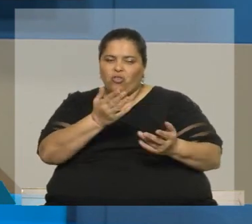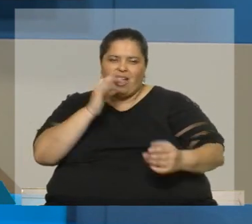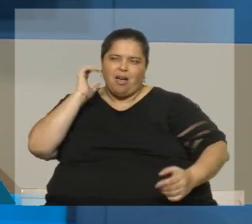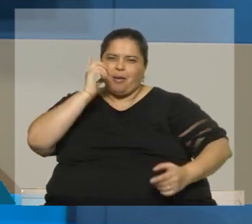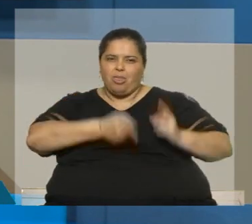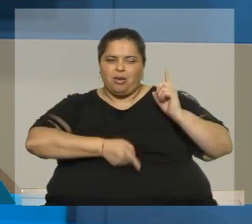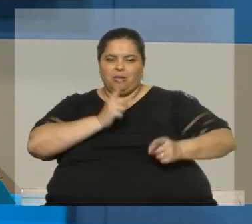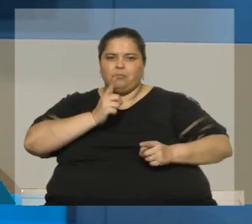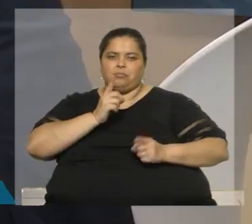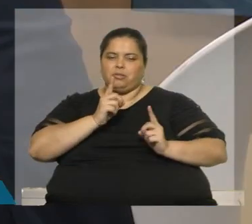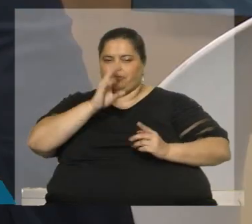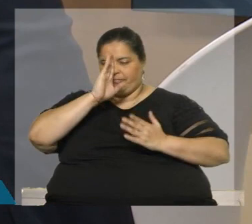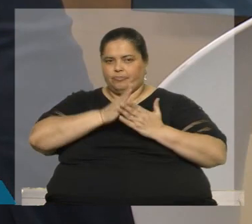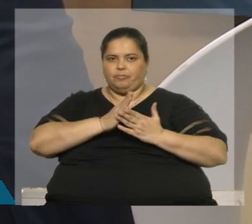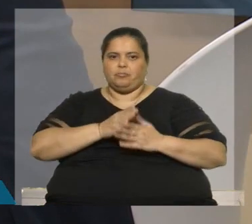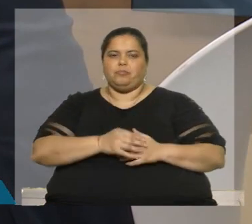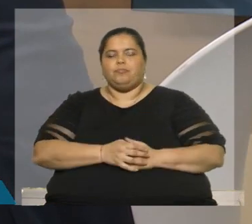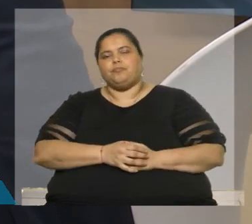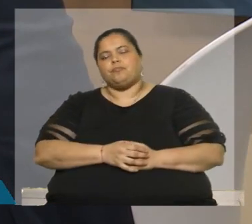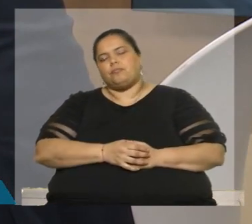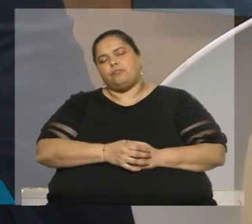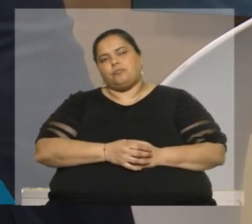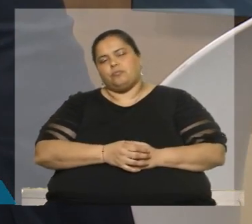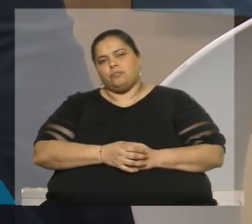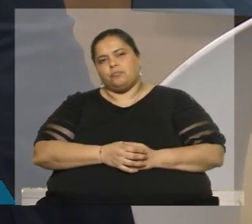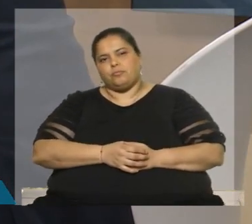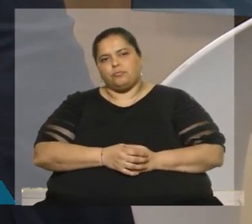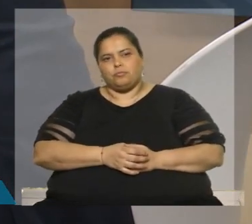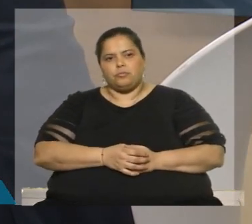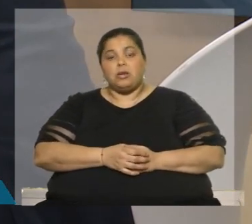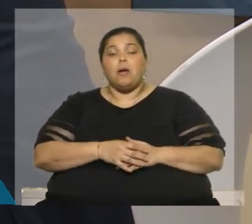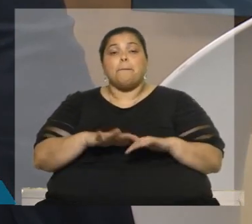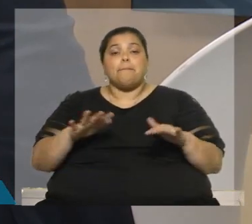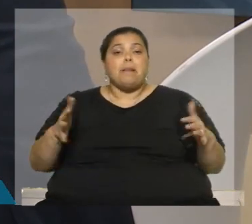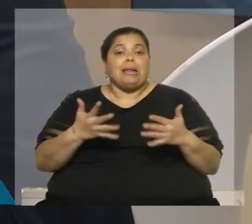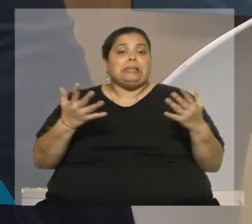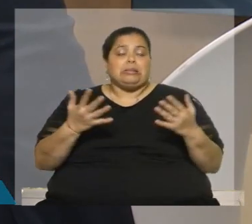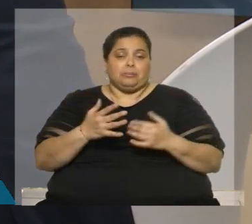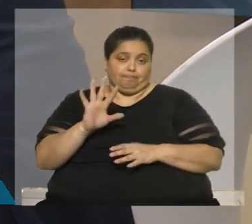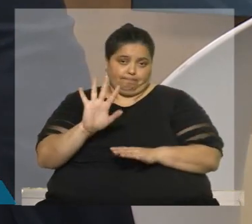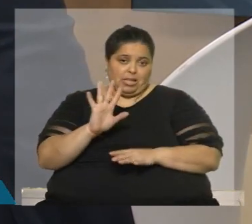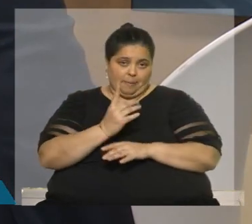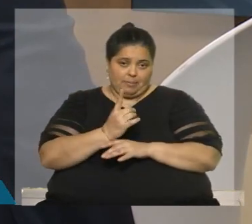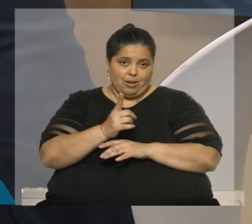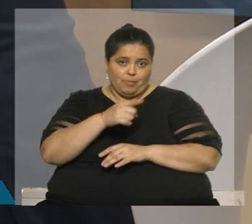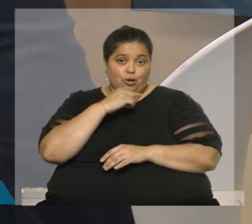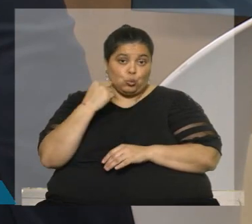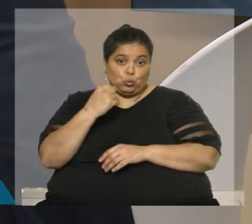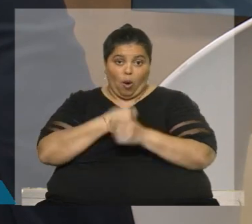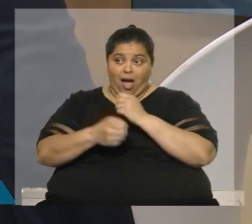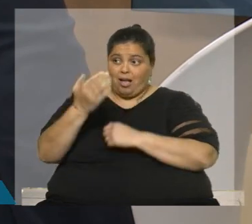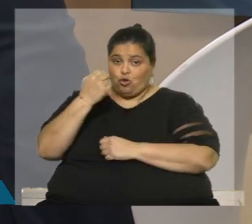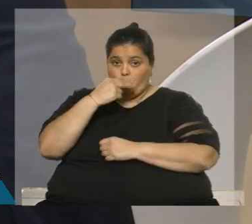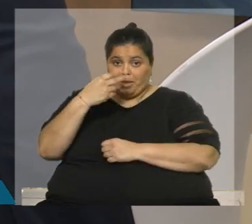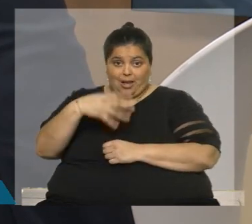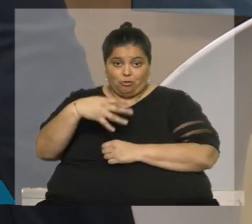y a los autoritarismos. Siempre se... El problema parece que arrancó... Bueno, primero los rusos en el 2014 anexaron